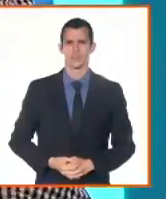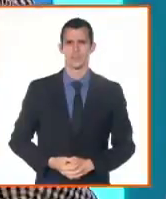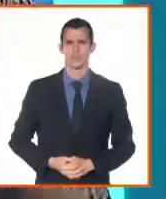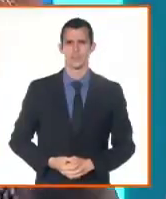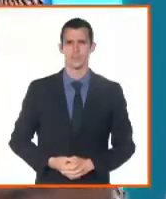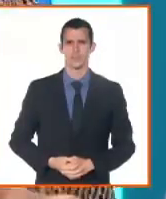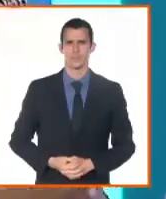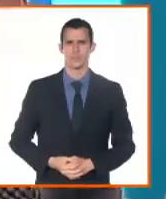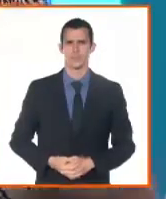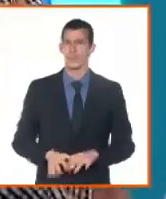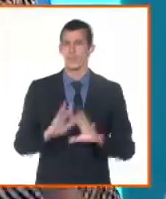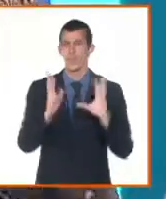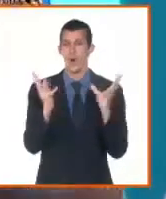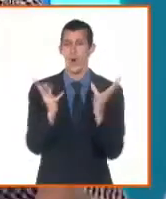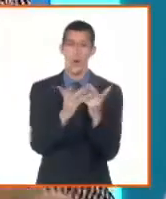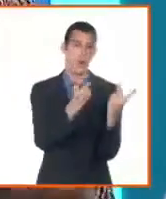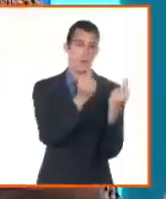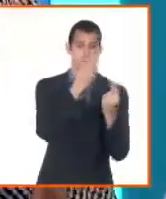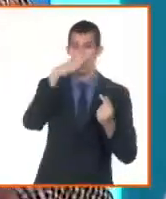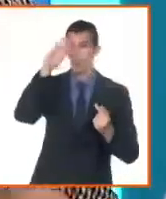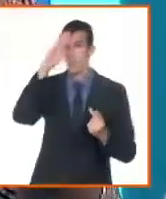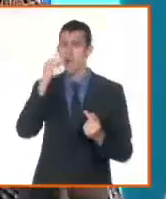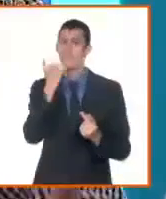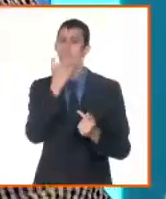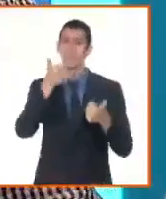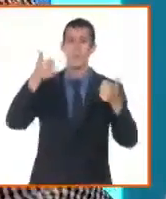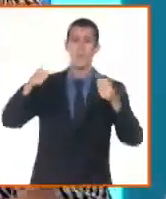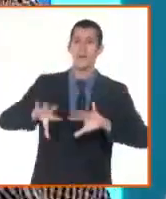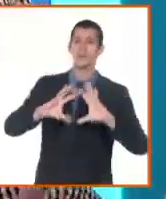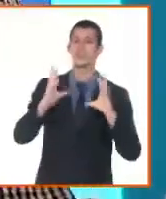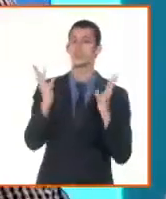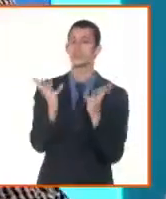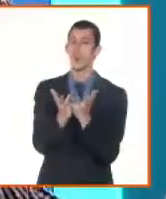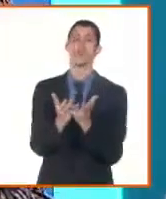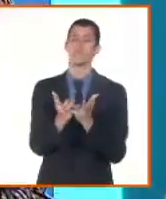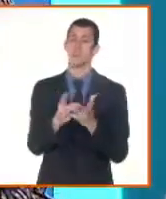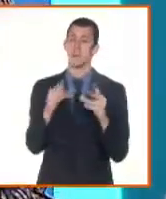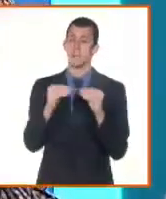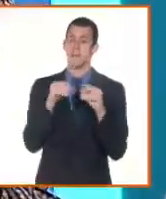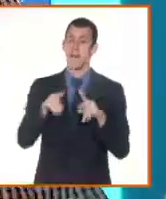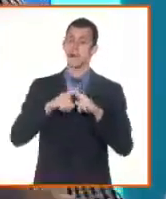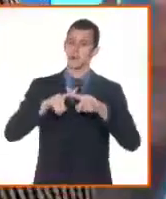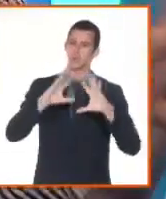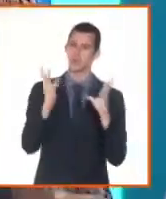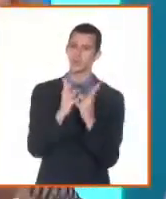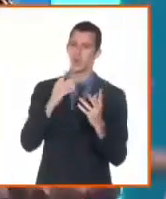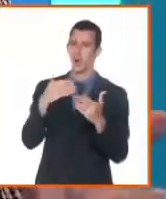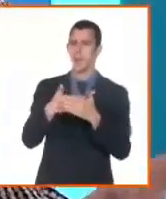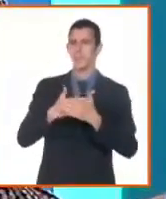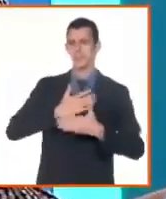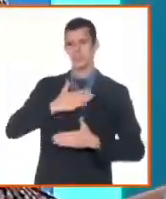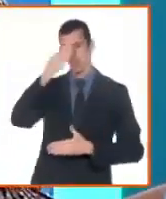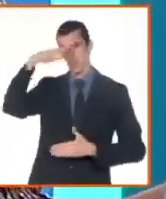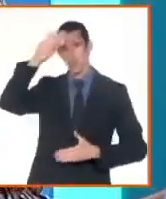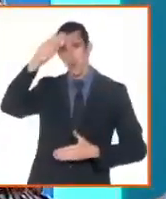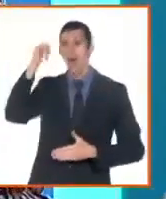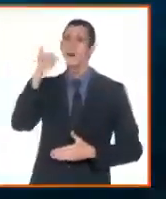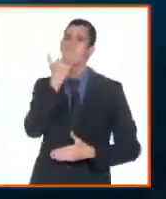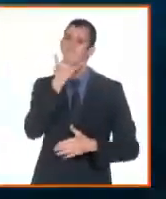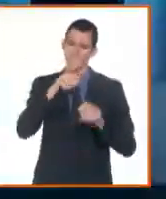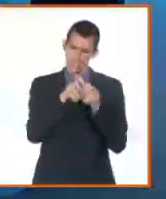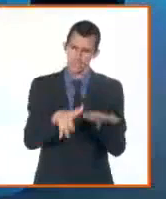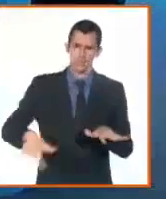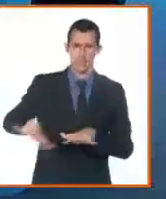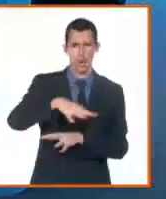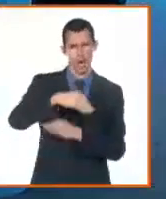Todos los fenómenos que para bien o para mal se gestionen, se generen mal o bien en la empresa estatal socialista terminan desencadenando un fenómeno en toda la